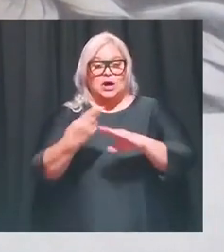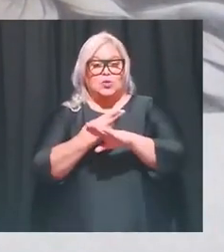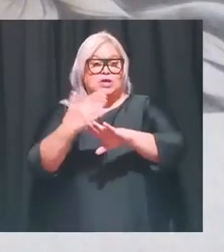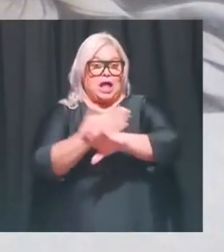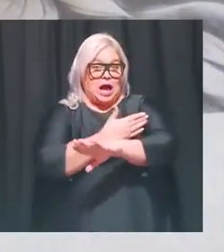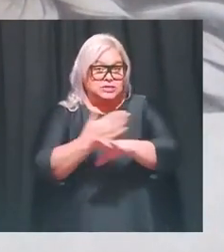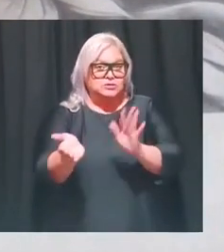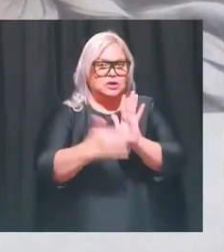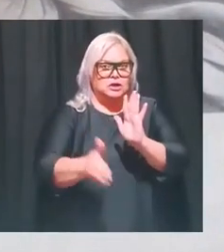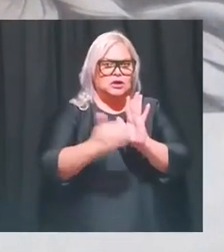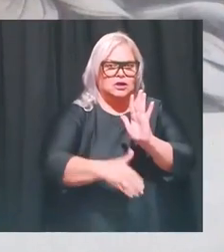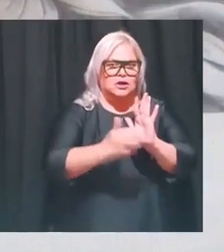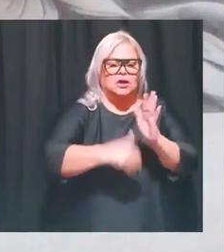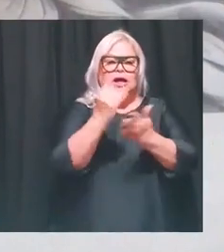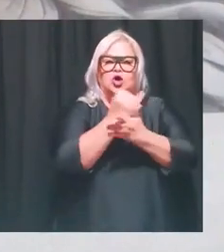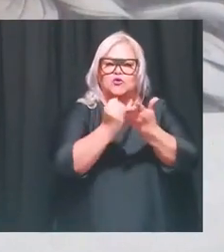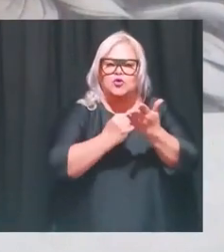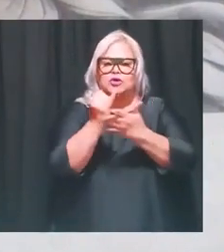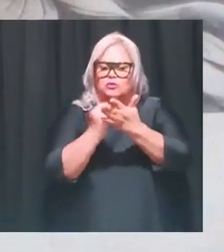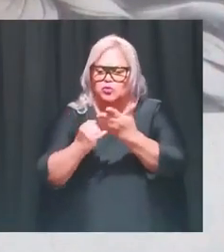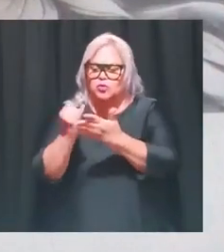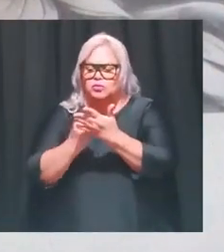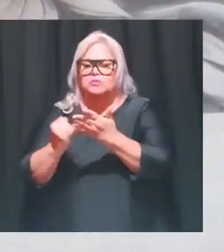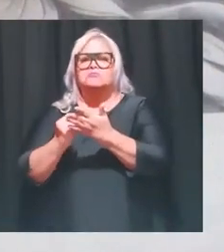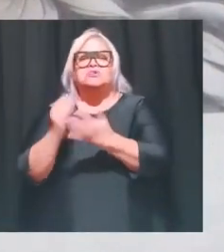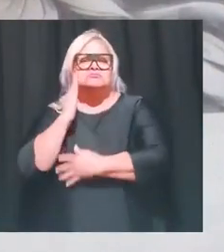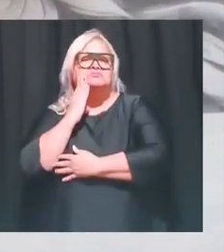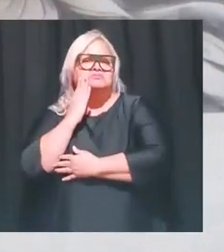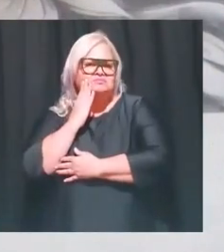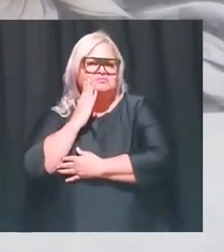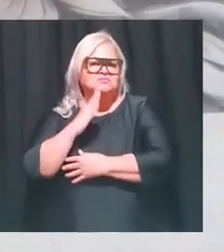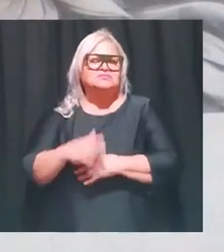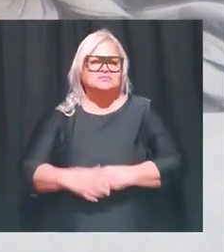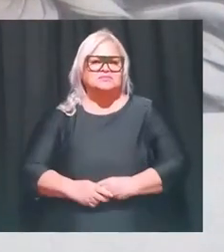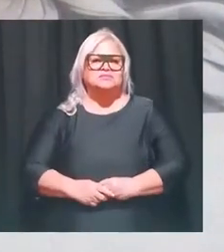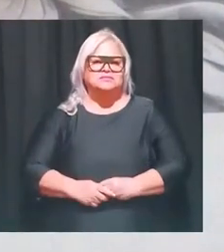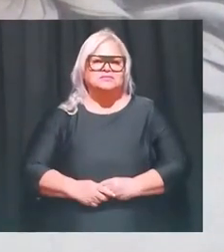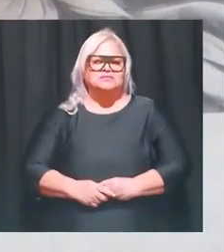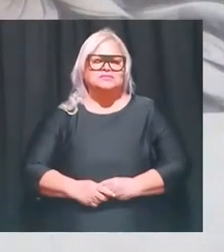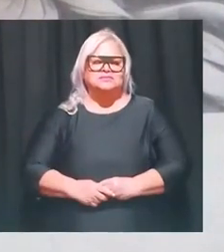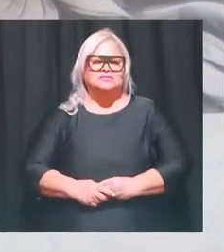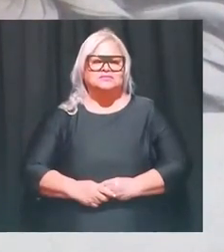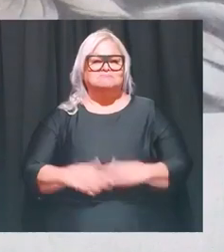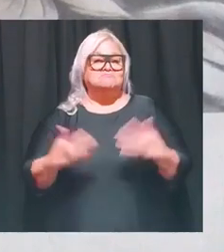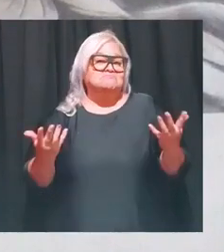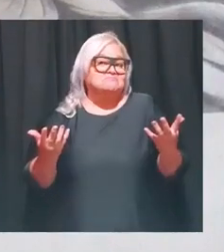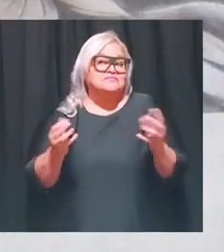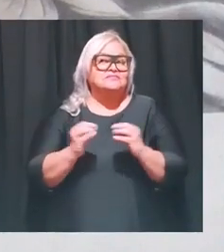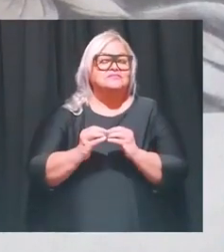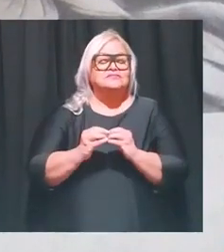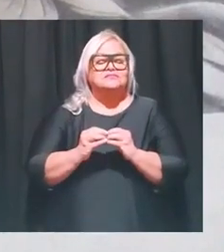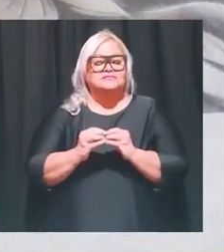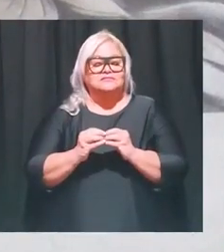veces y el dibujo siempre es bien similar este y ¿qué más? bueno